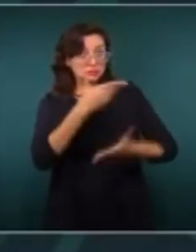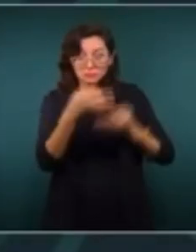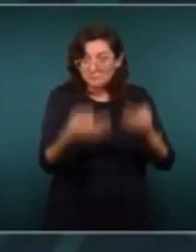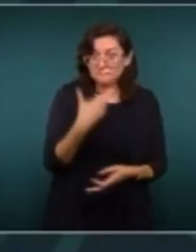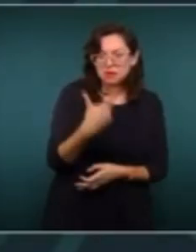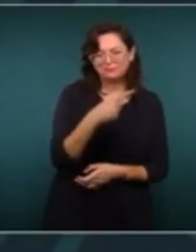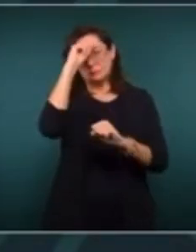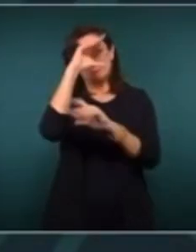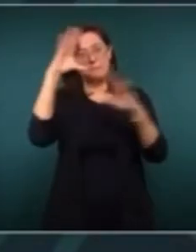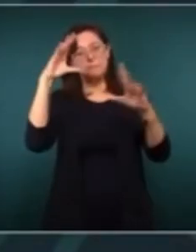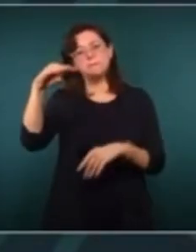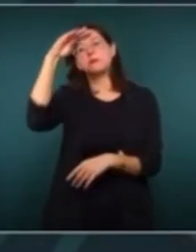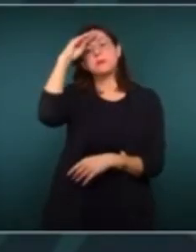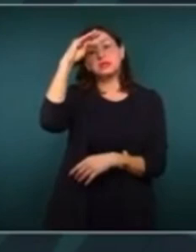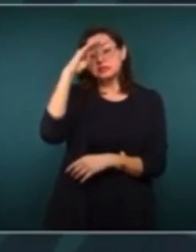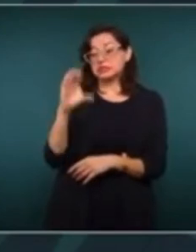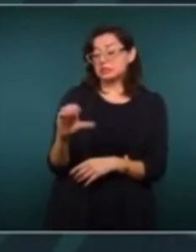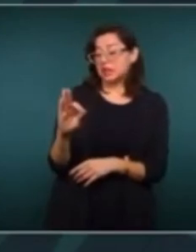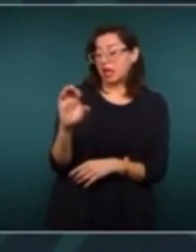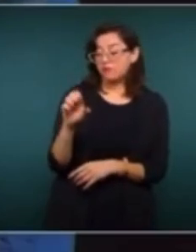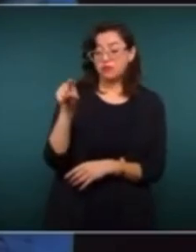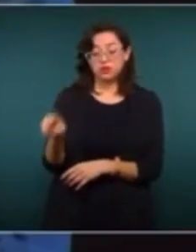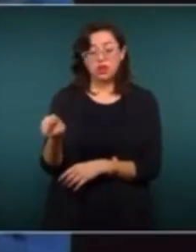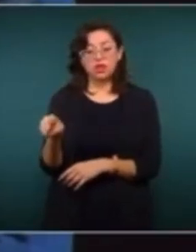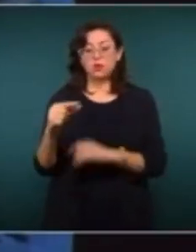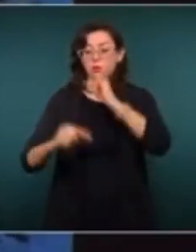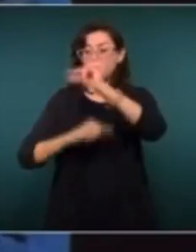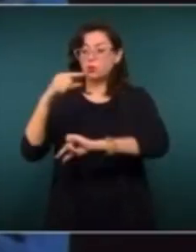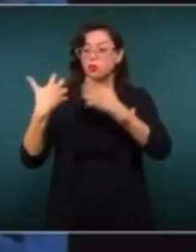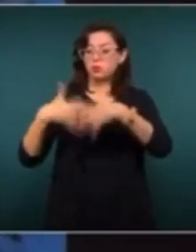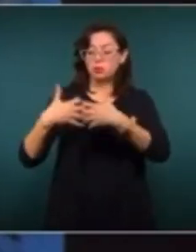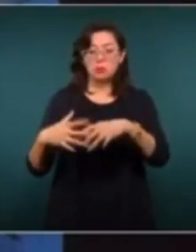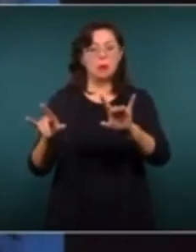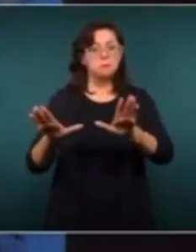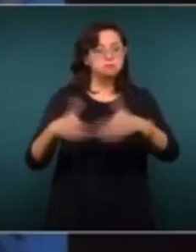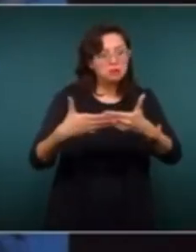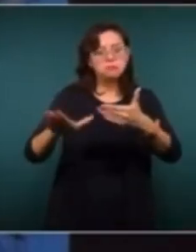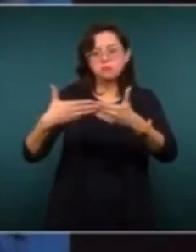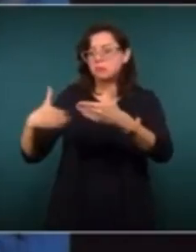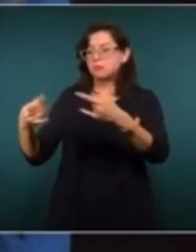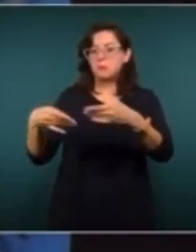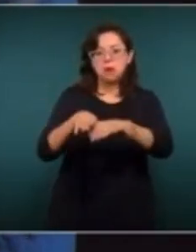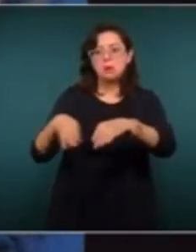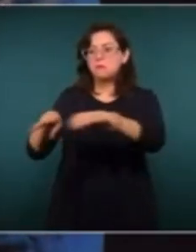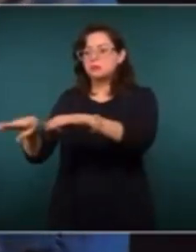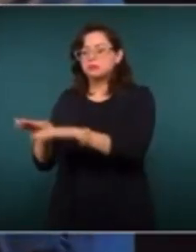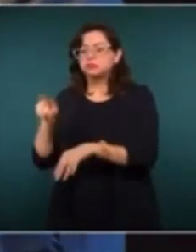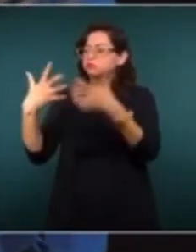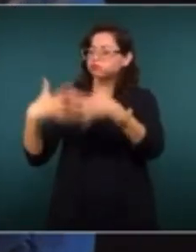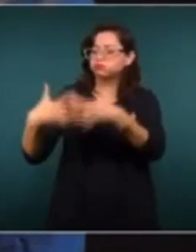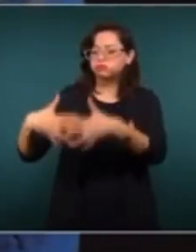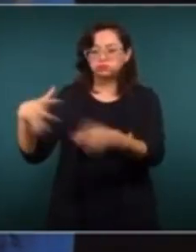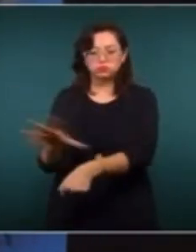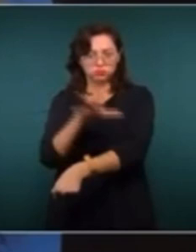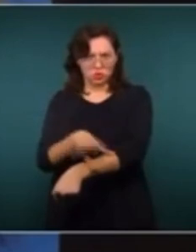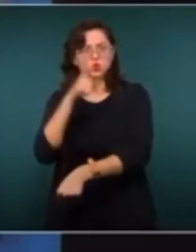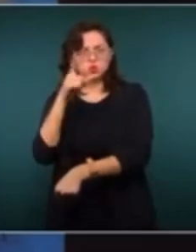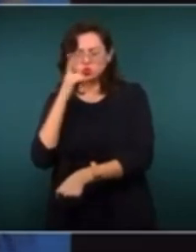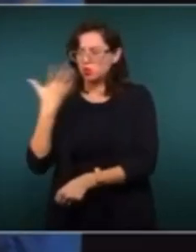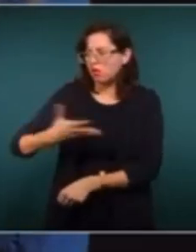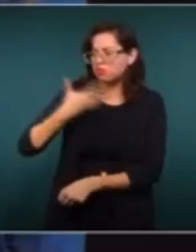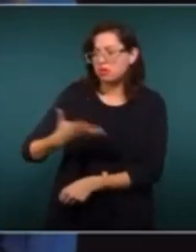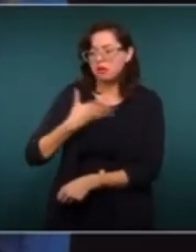no bajó el precio de la luz. La Comisión Federal de Electricidad fue cerrando plantas, o tiene plantas que generan energía